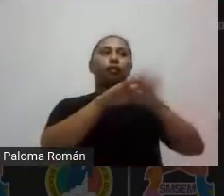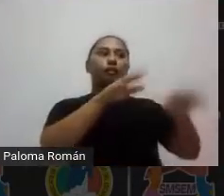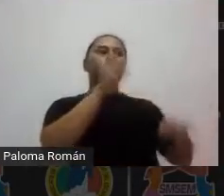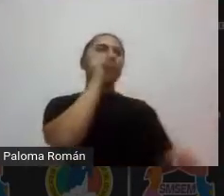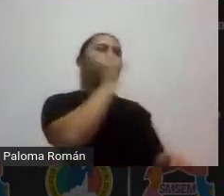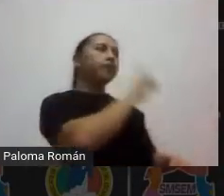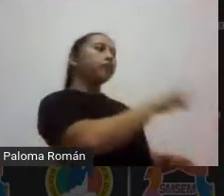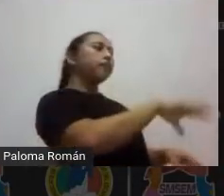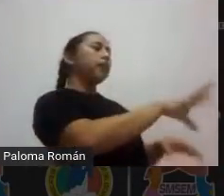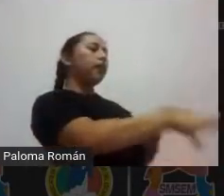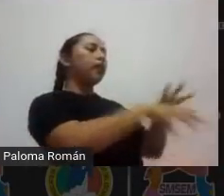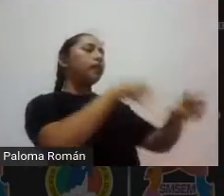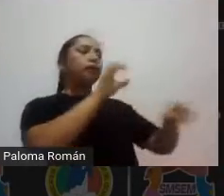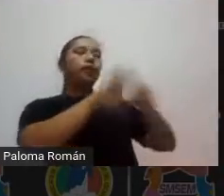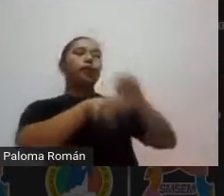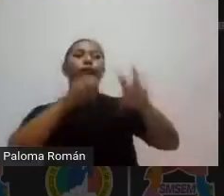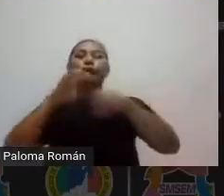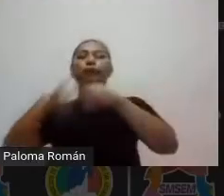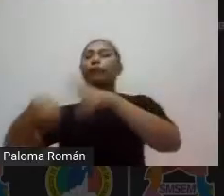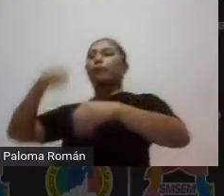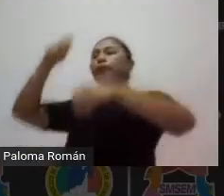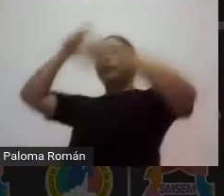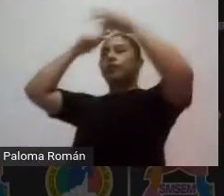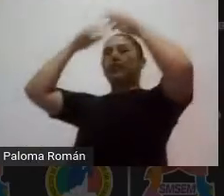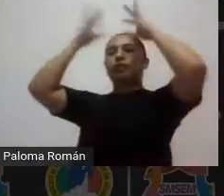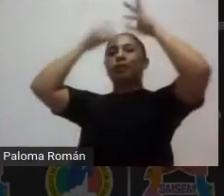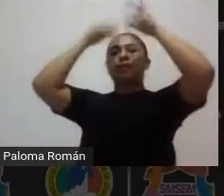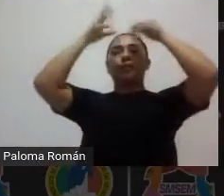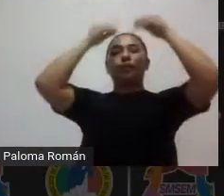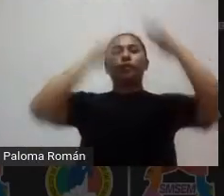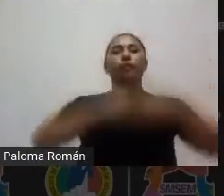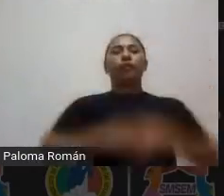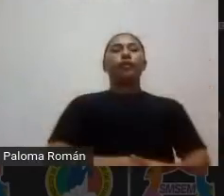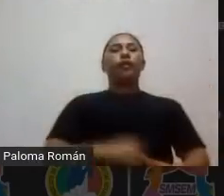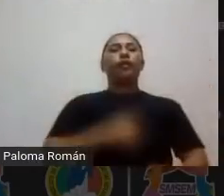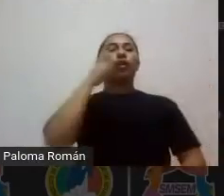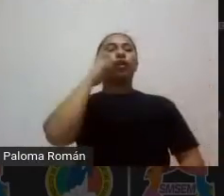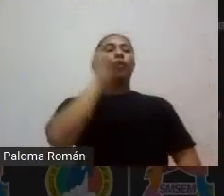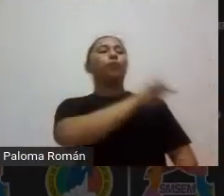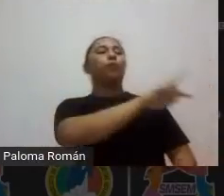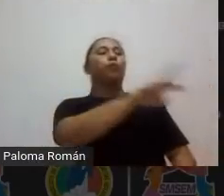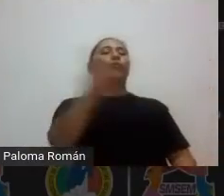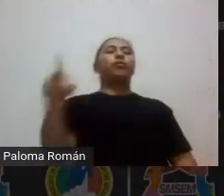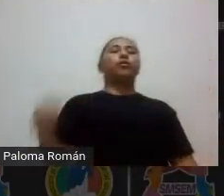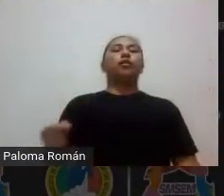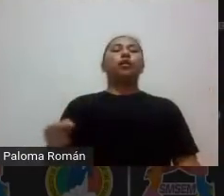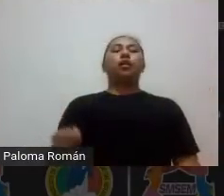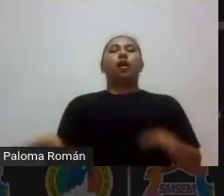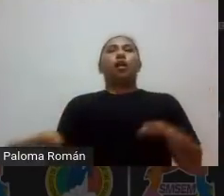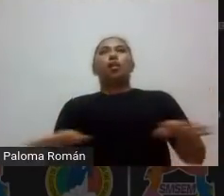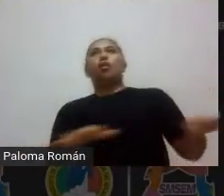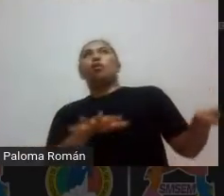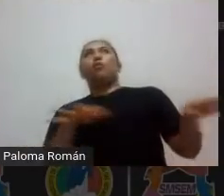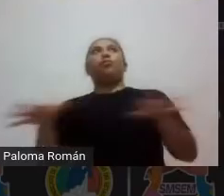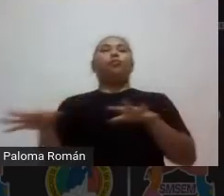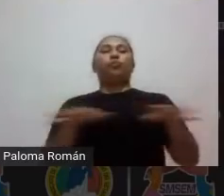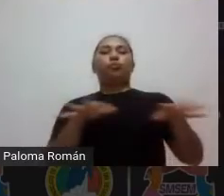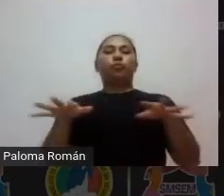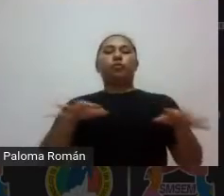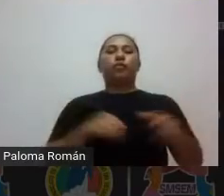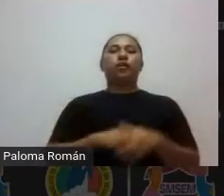adquirido sí porque lo digo así porque tú vas a observar ahí movilizaciones reales de